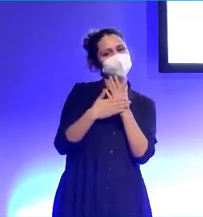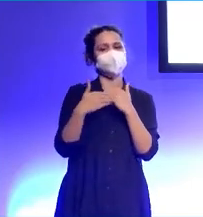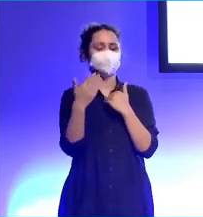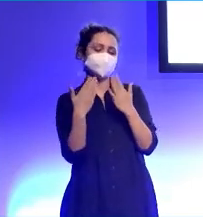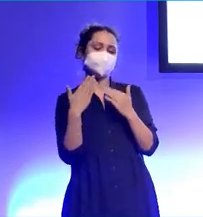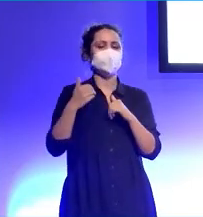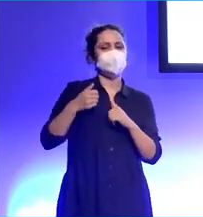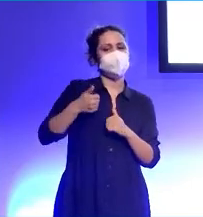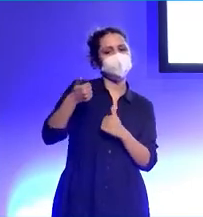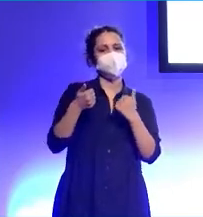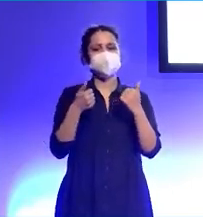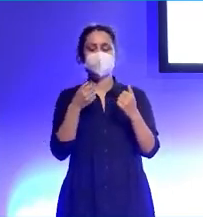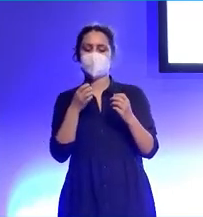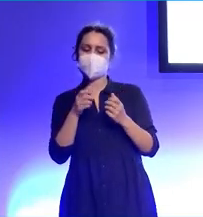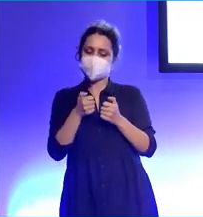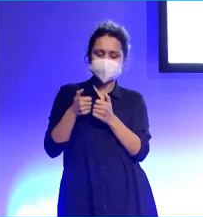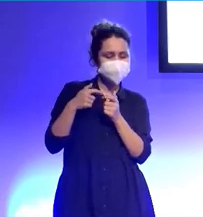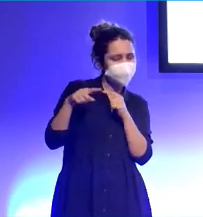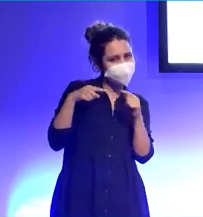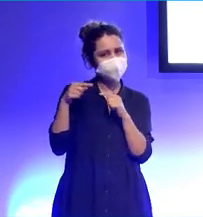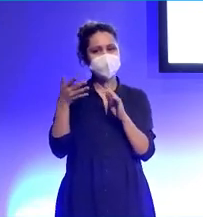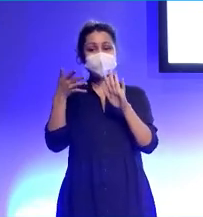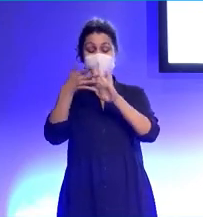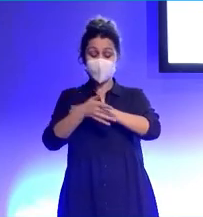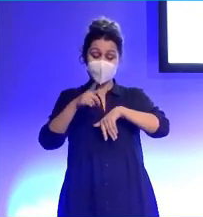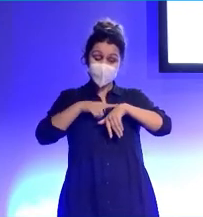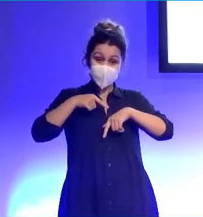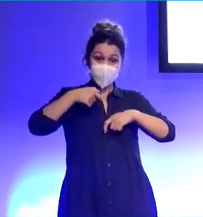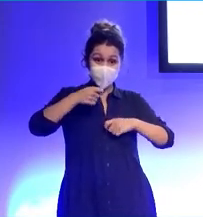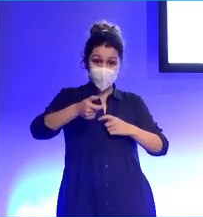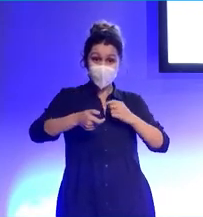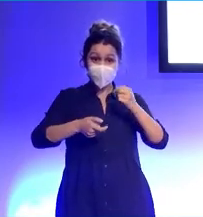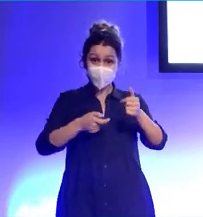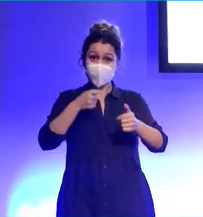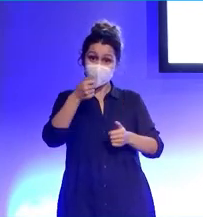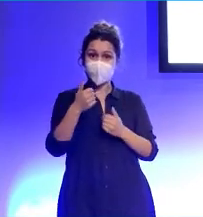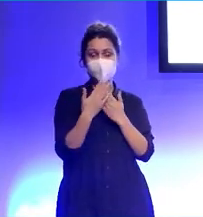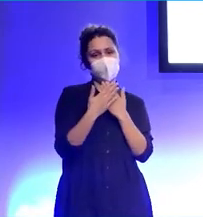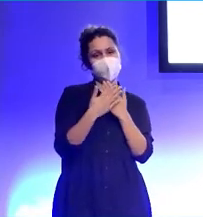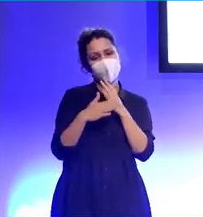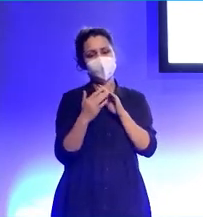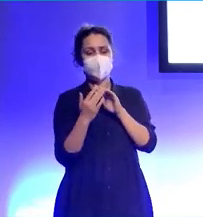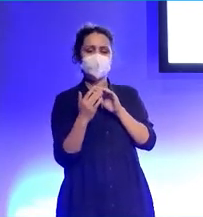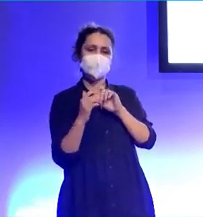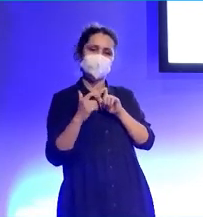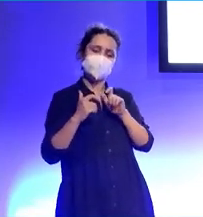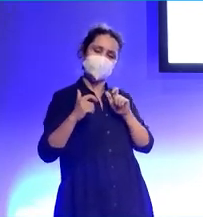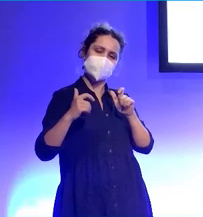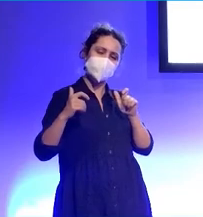te callas, vuelves a hablar y cuando pasa el tiempo ves una complicidad y un cariño que va más y está muy bien, está fantástico.